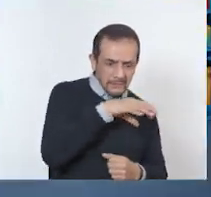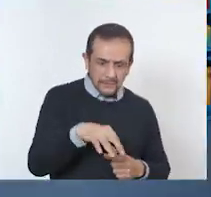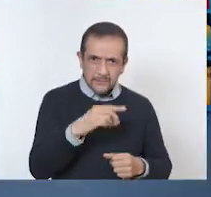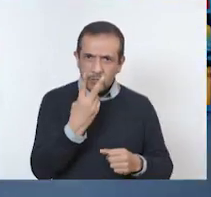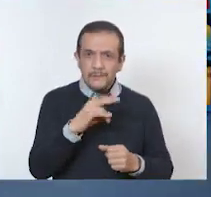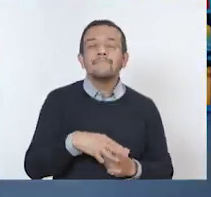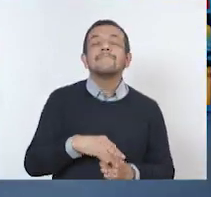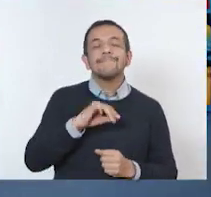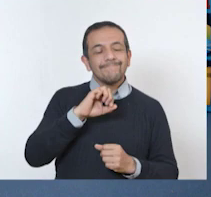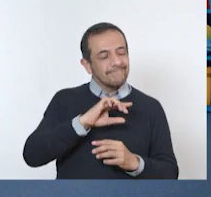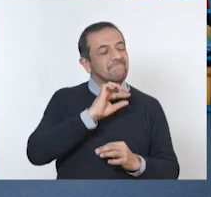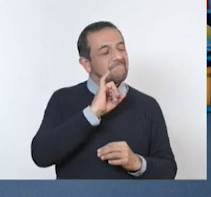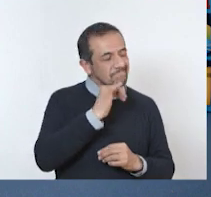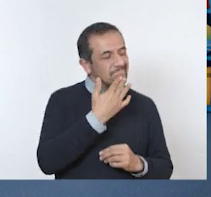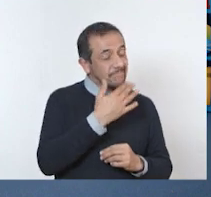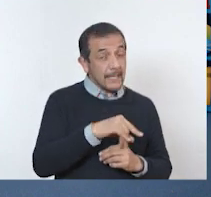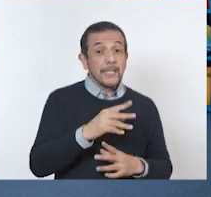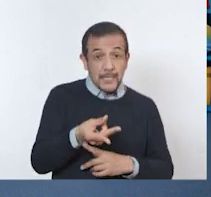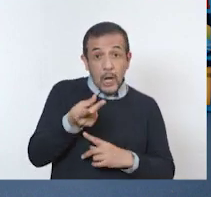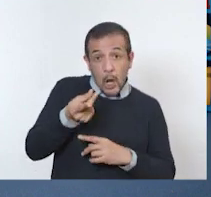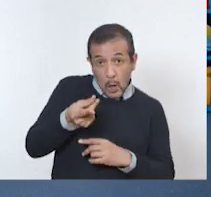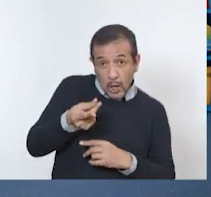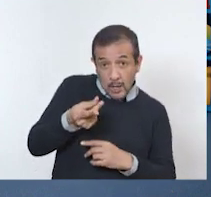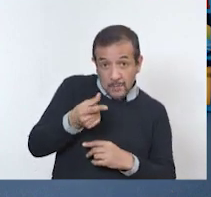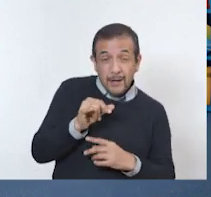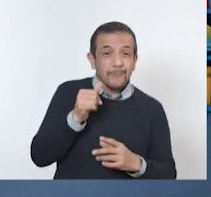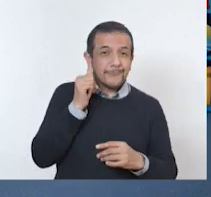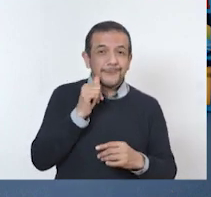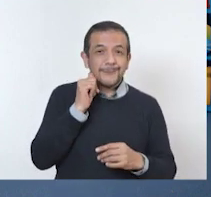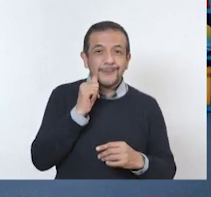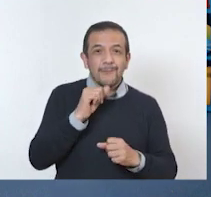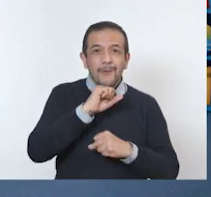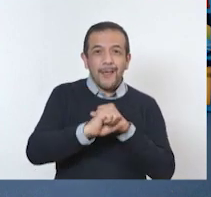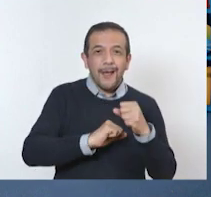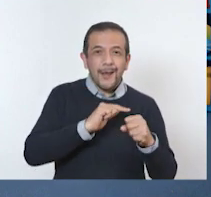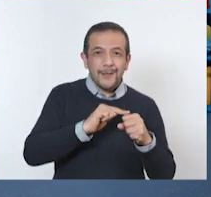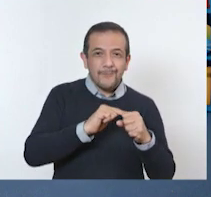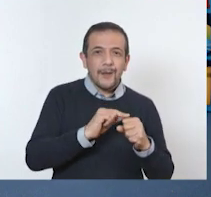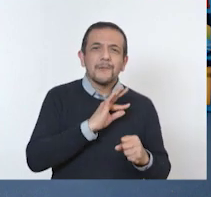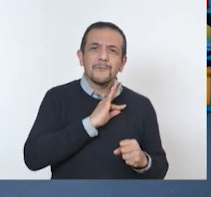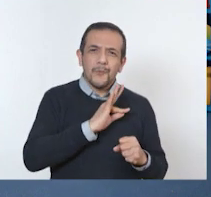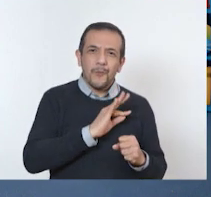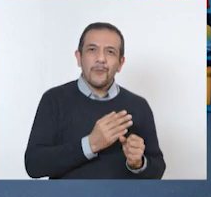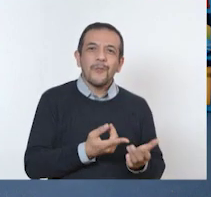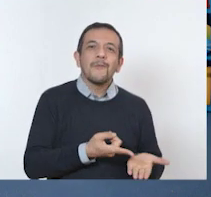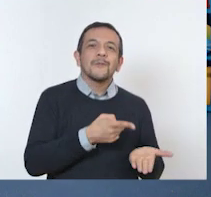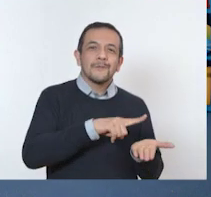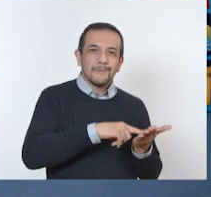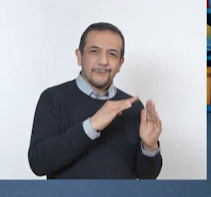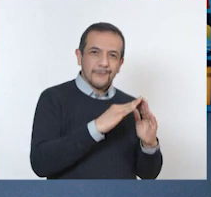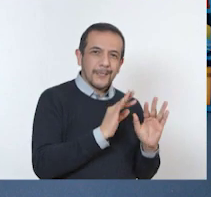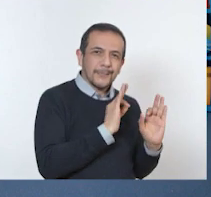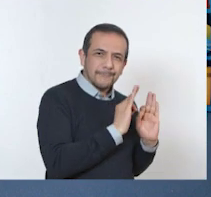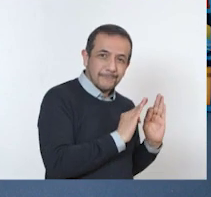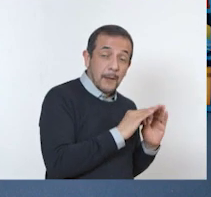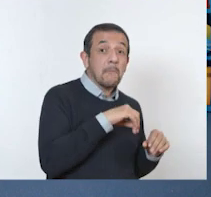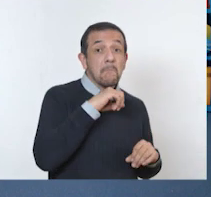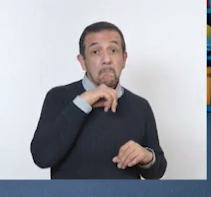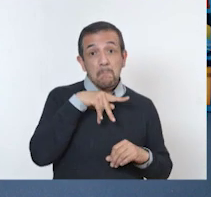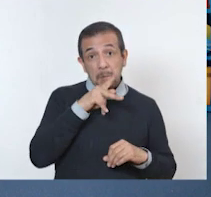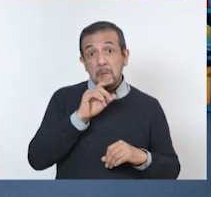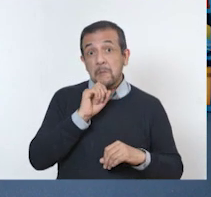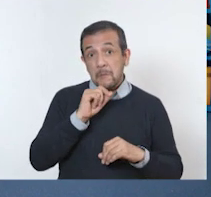correcto. Los perritos, por lo regular, son animales domésticos. Ok. Pero también en las